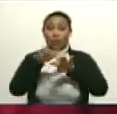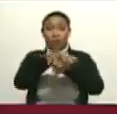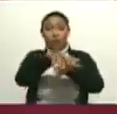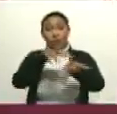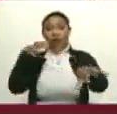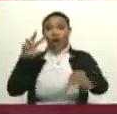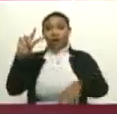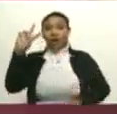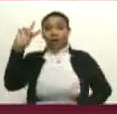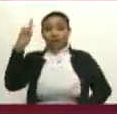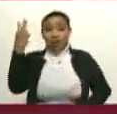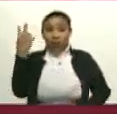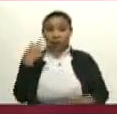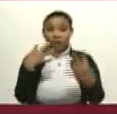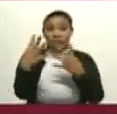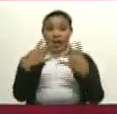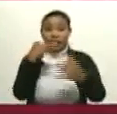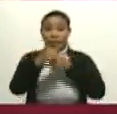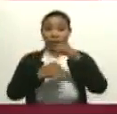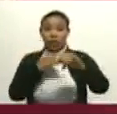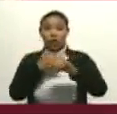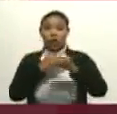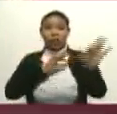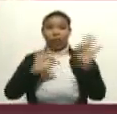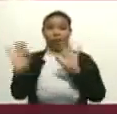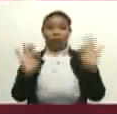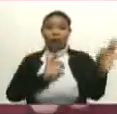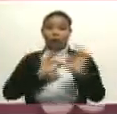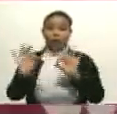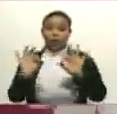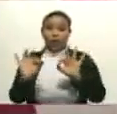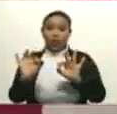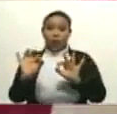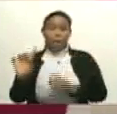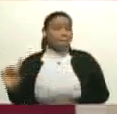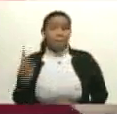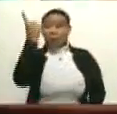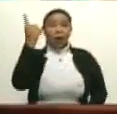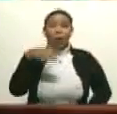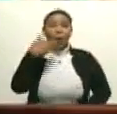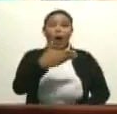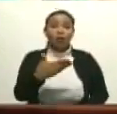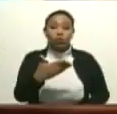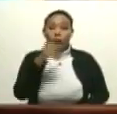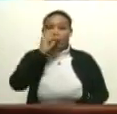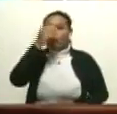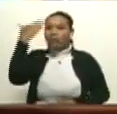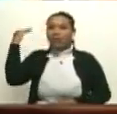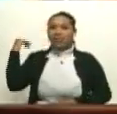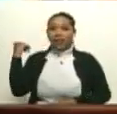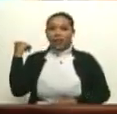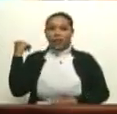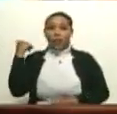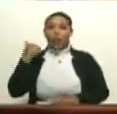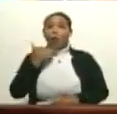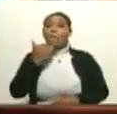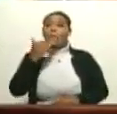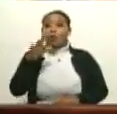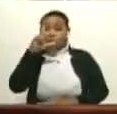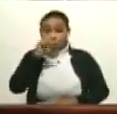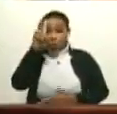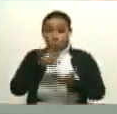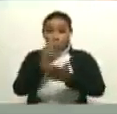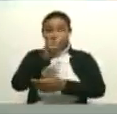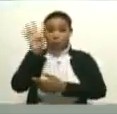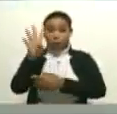festival. El primero fue el año pasado. Imagínense ustedes ya el tercero. Próximo año 2024.